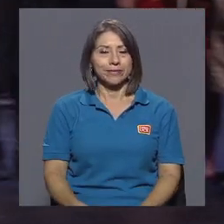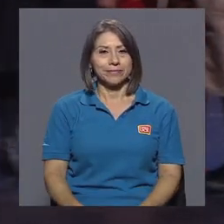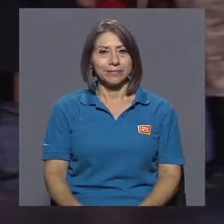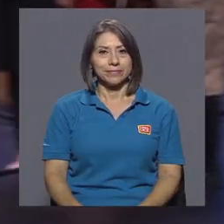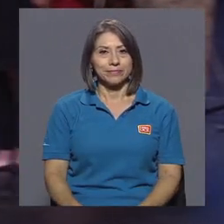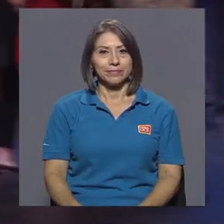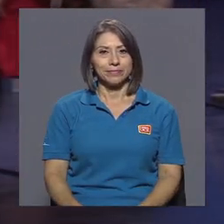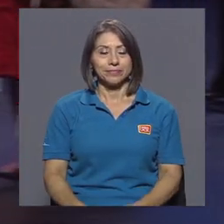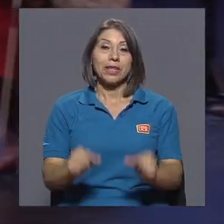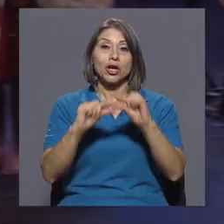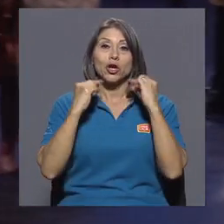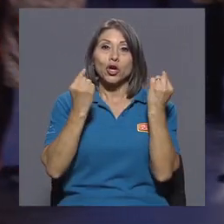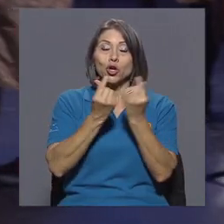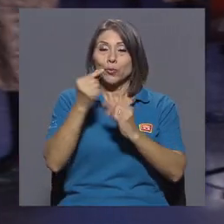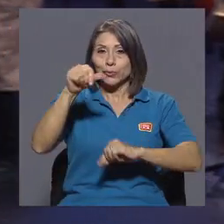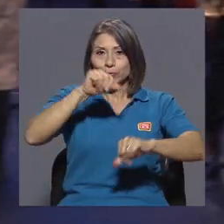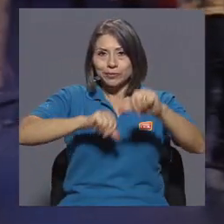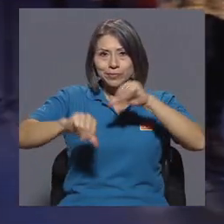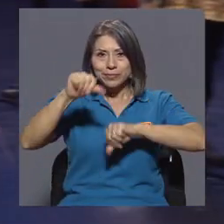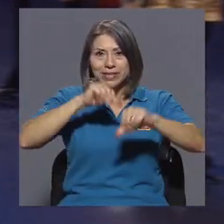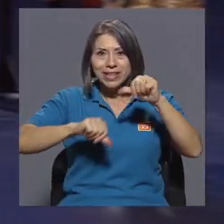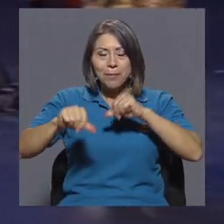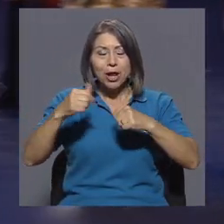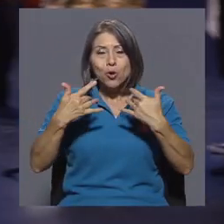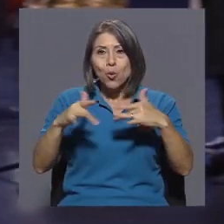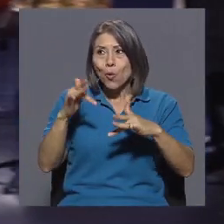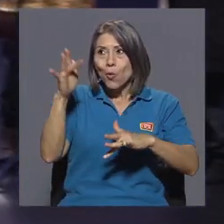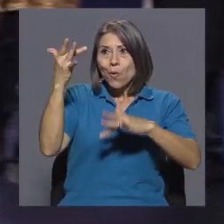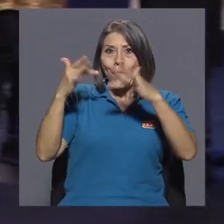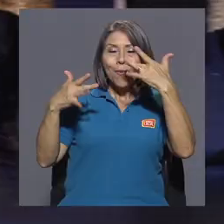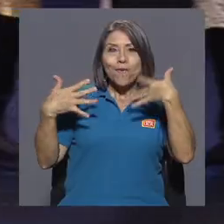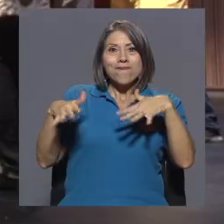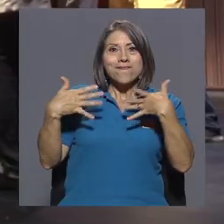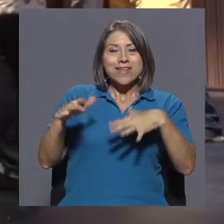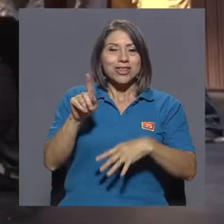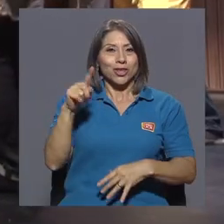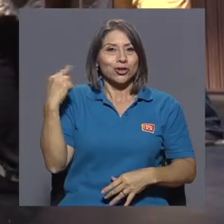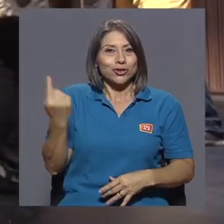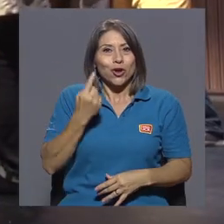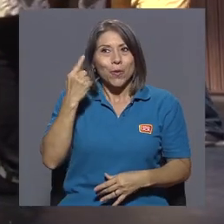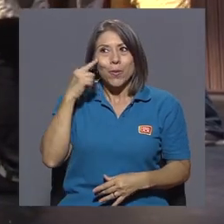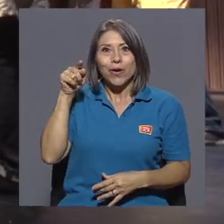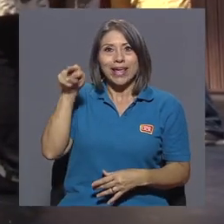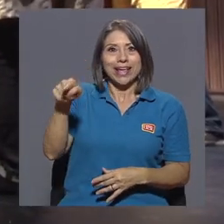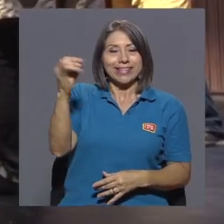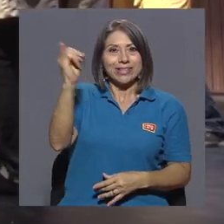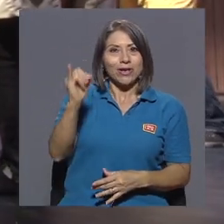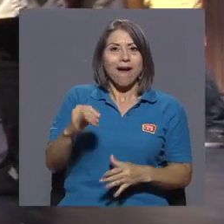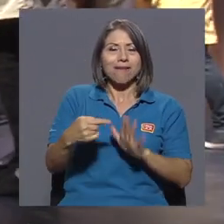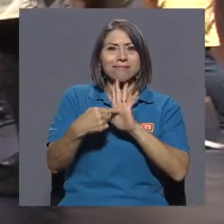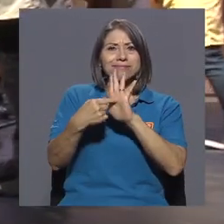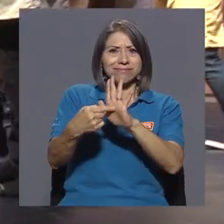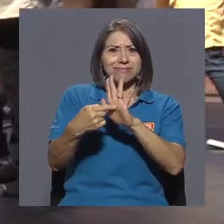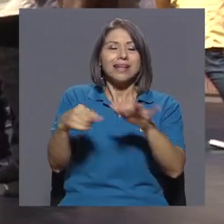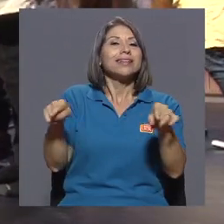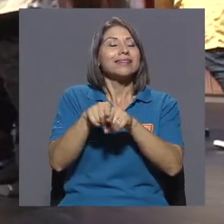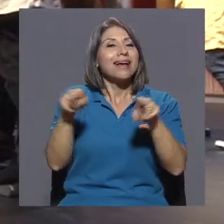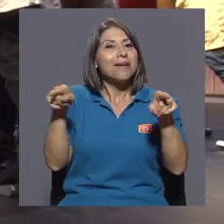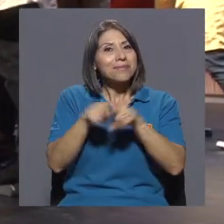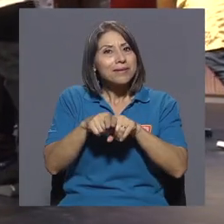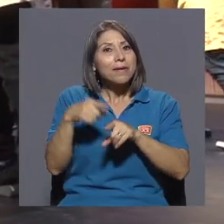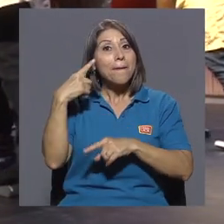El grupo experimental brilló en el FICUA no solo por sus representaciones artísticas, sino también